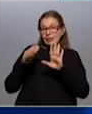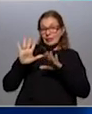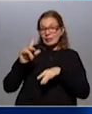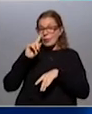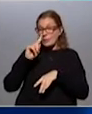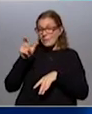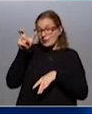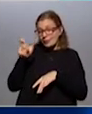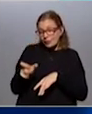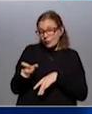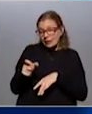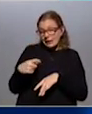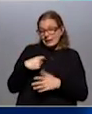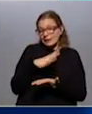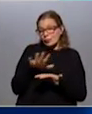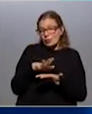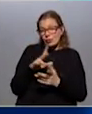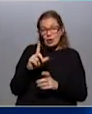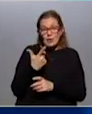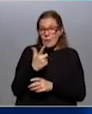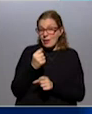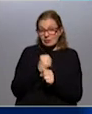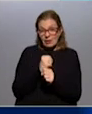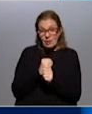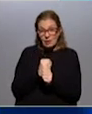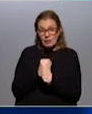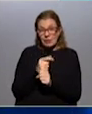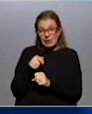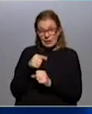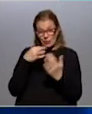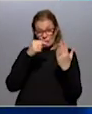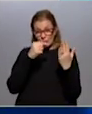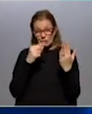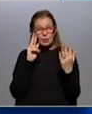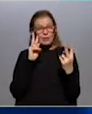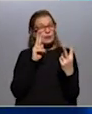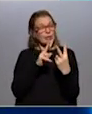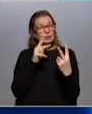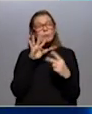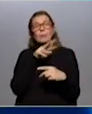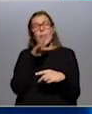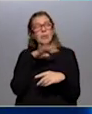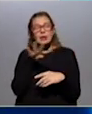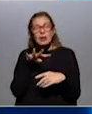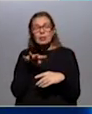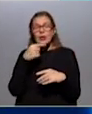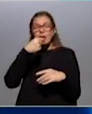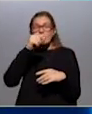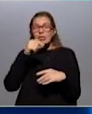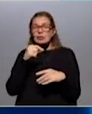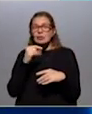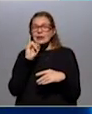personas que están en situación de desempleo. Claro, acá hay un dato que en la gráfica que tenemos enfrente es que está el dato de